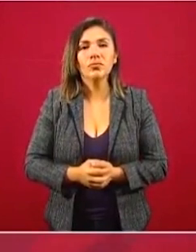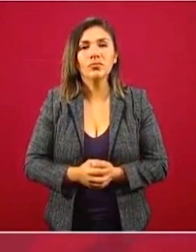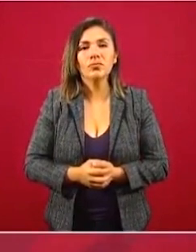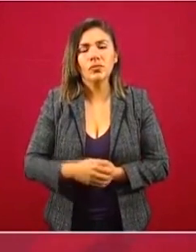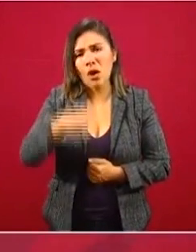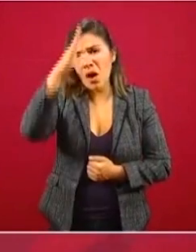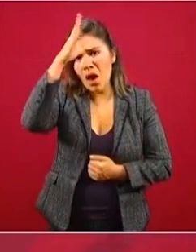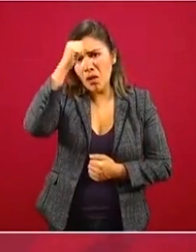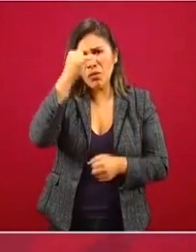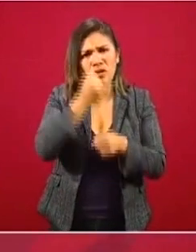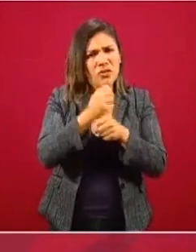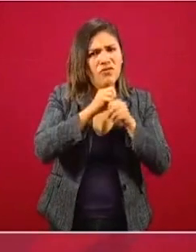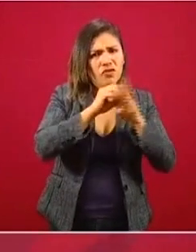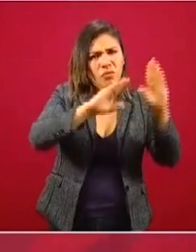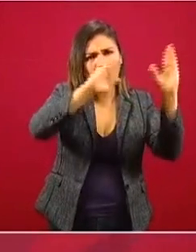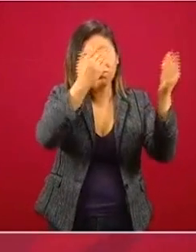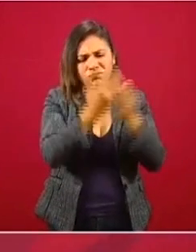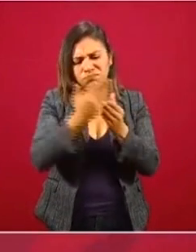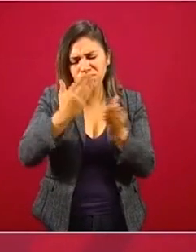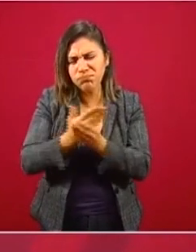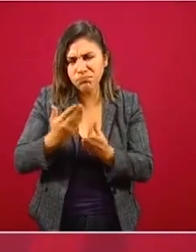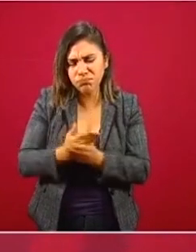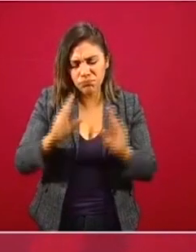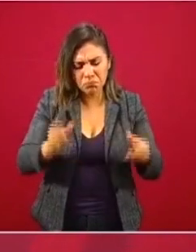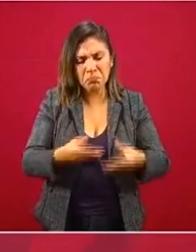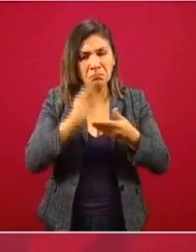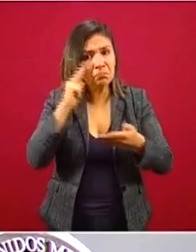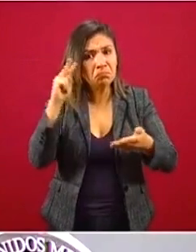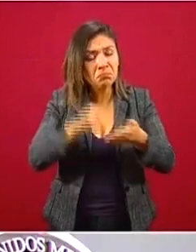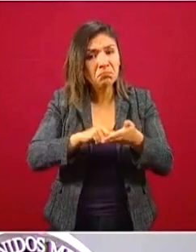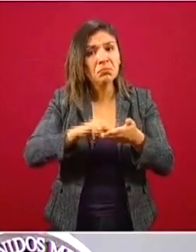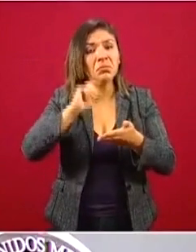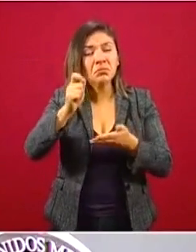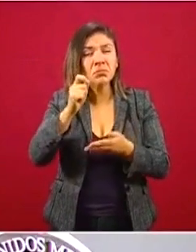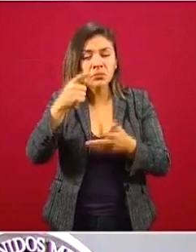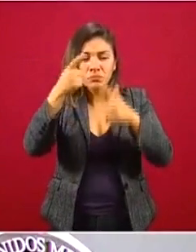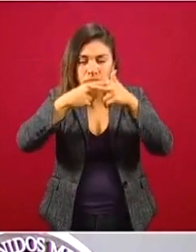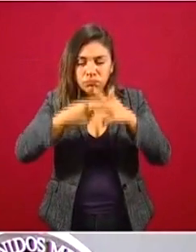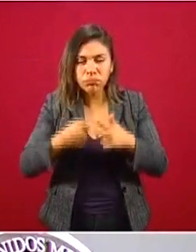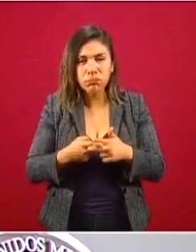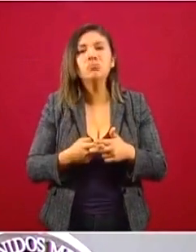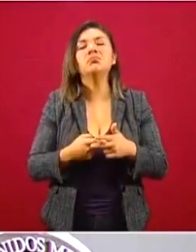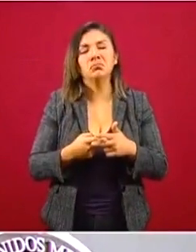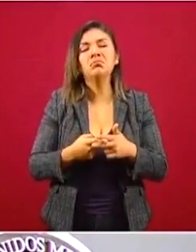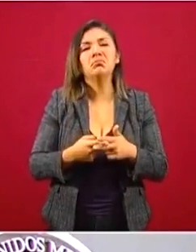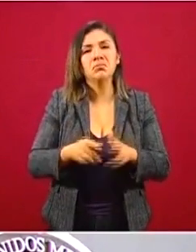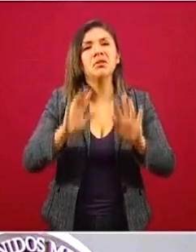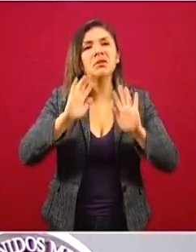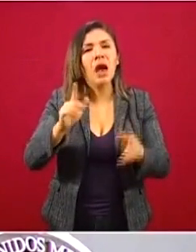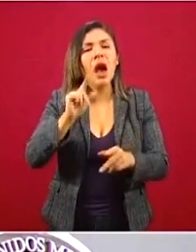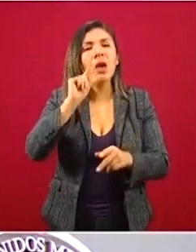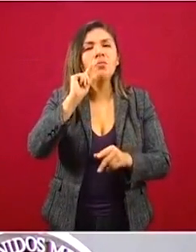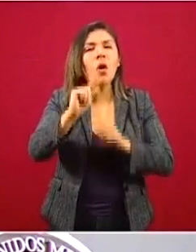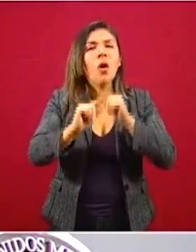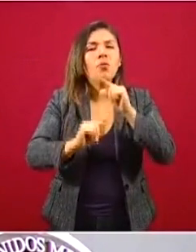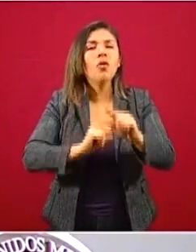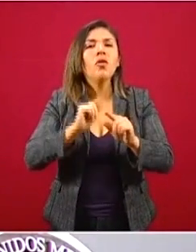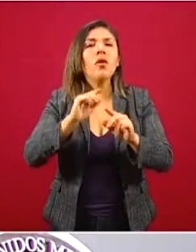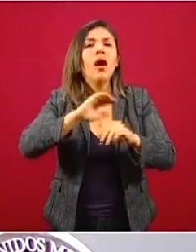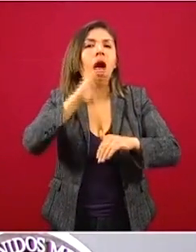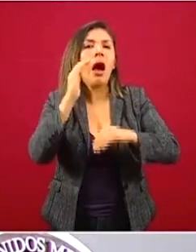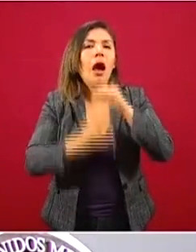informes que tenemos, las proyecciones, ya vamos de salida. Desde luego